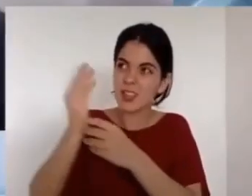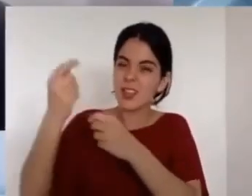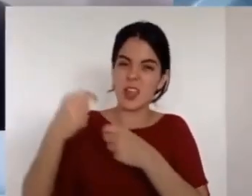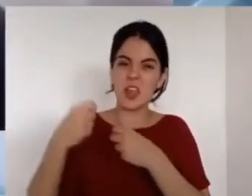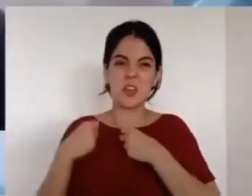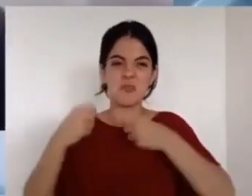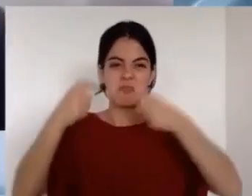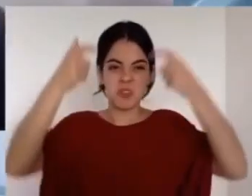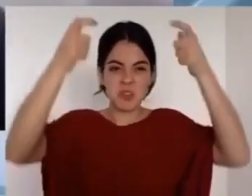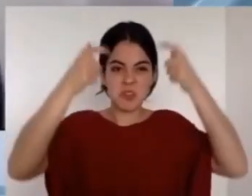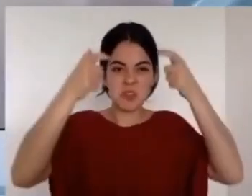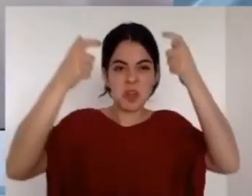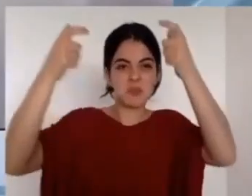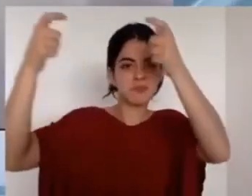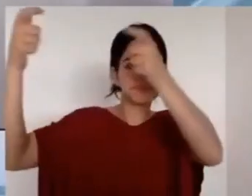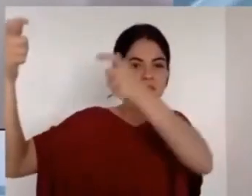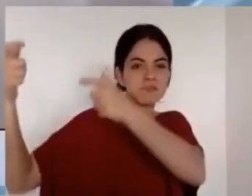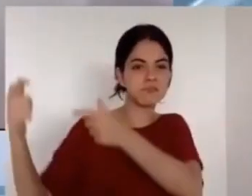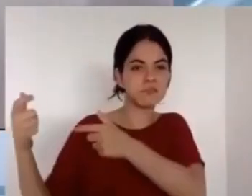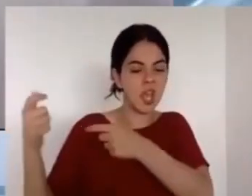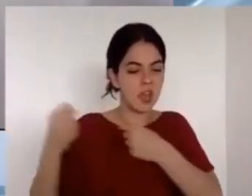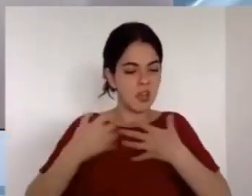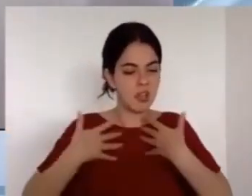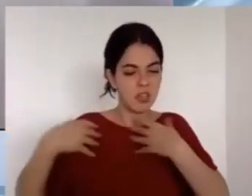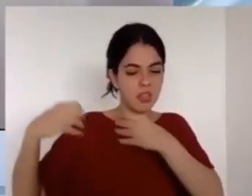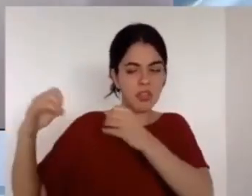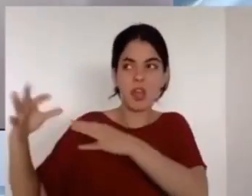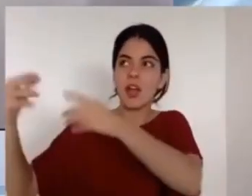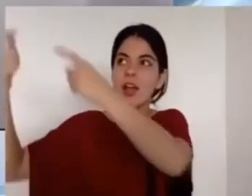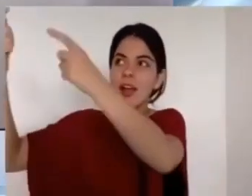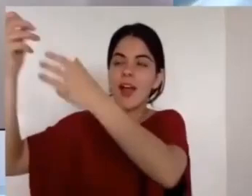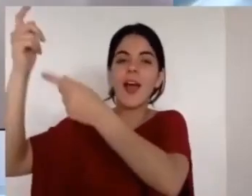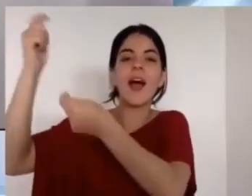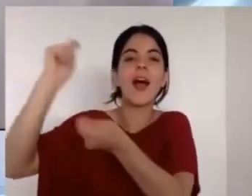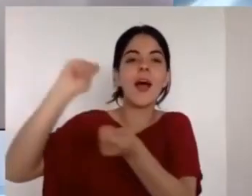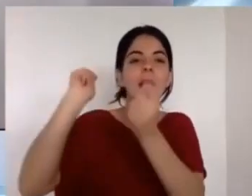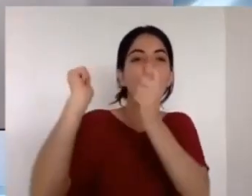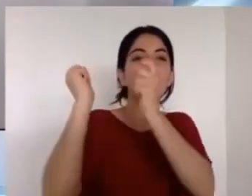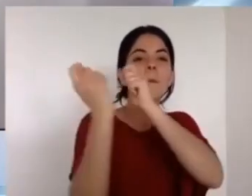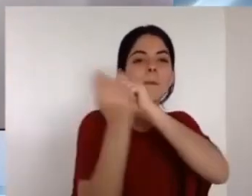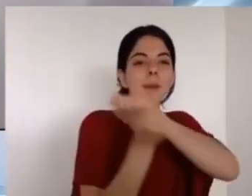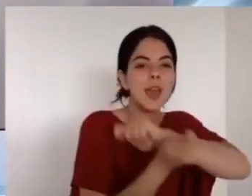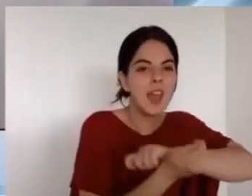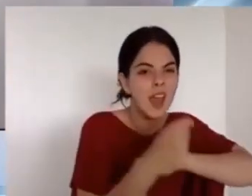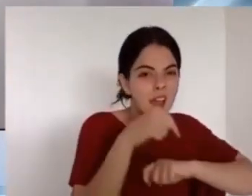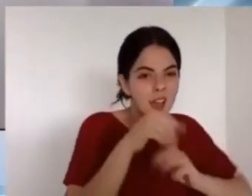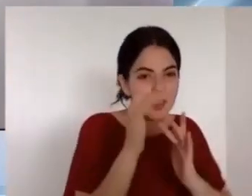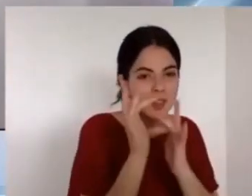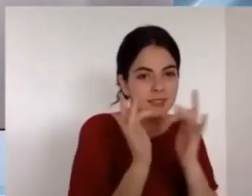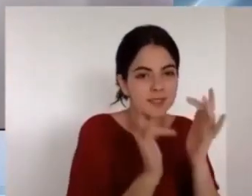hay que decir que así como fue de grande su humillación, es de grande su exaltación.